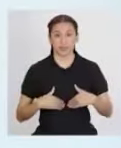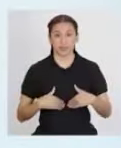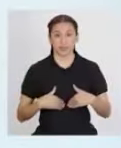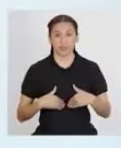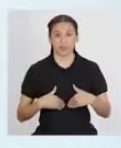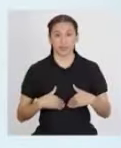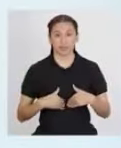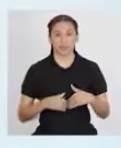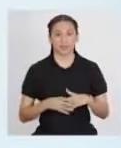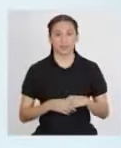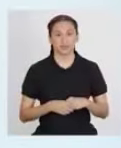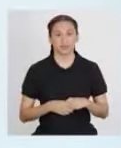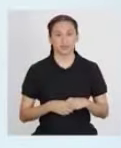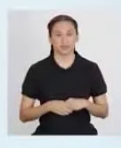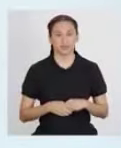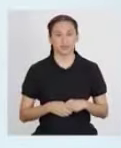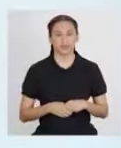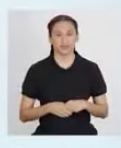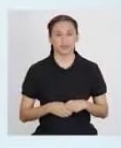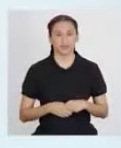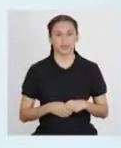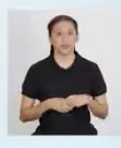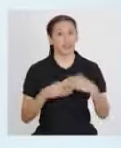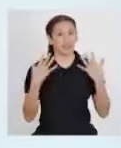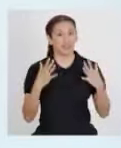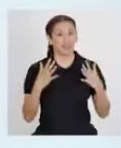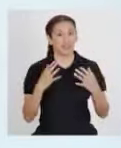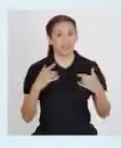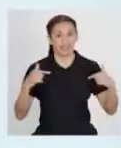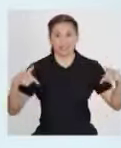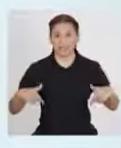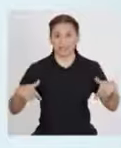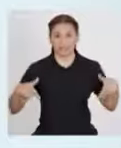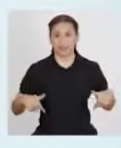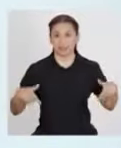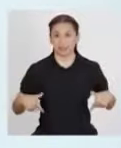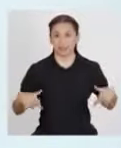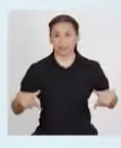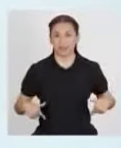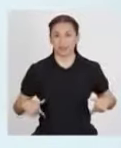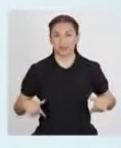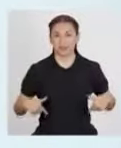para llegar a nuestra cintura.